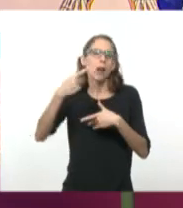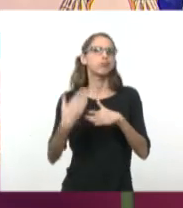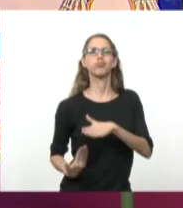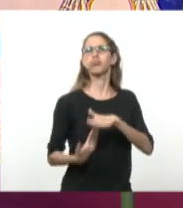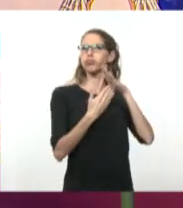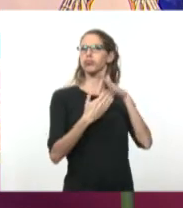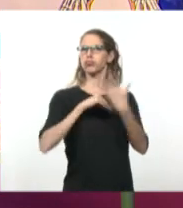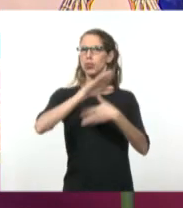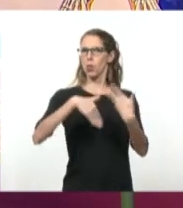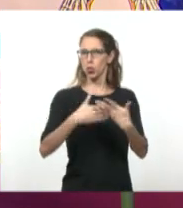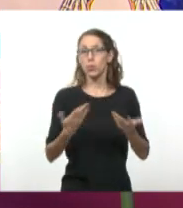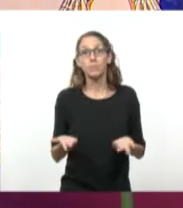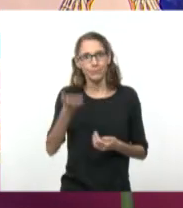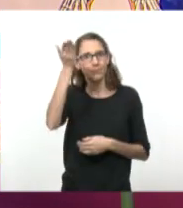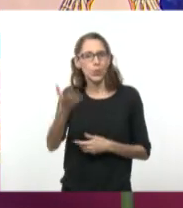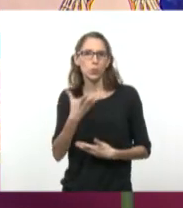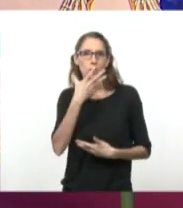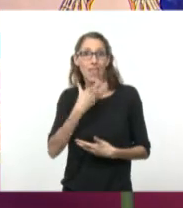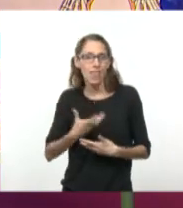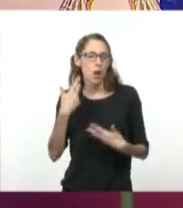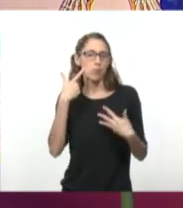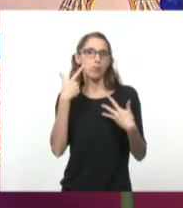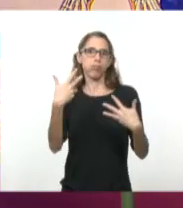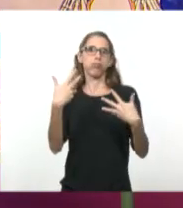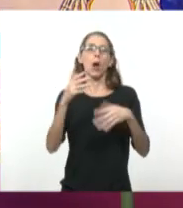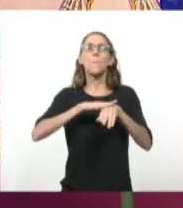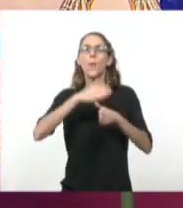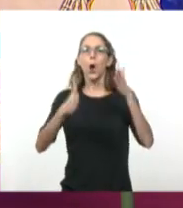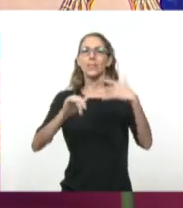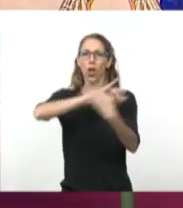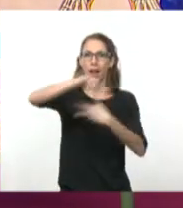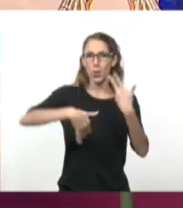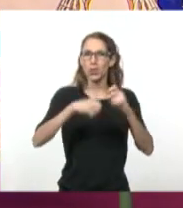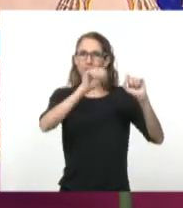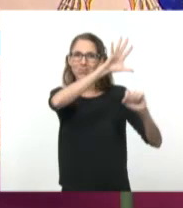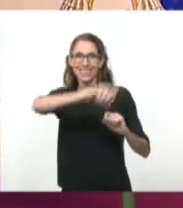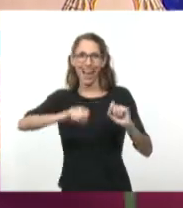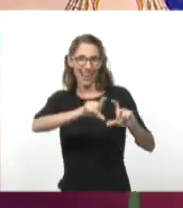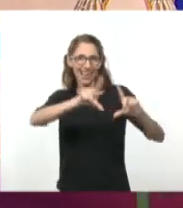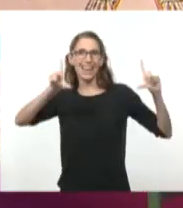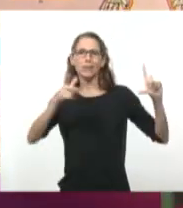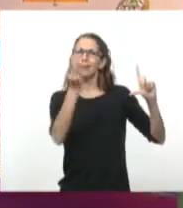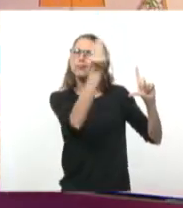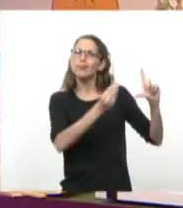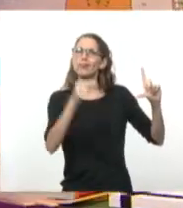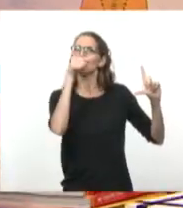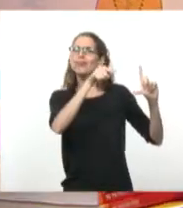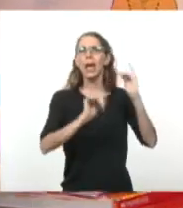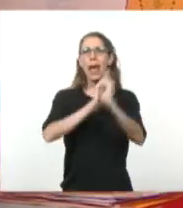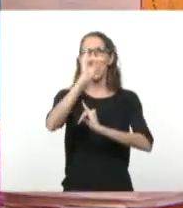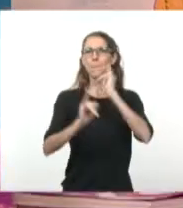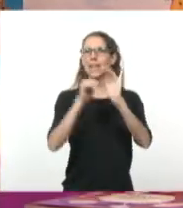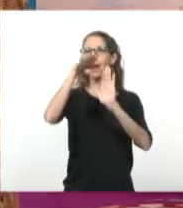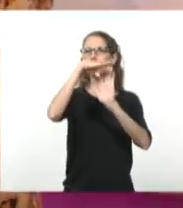Es una figura emblemática en el proceso revolucionario. Acá yo traje una especie de infografía donde podemos ordenar un poco